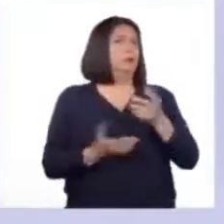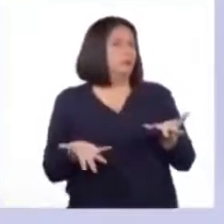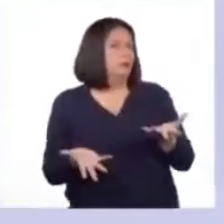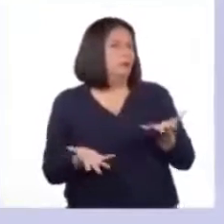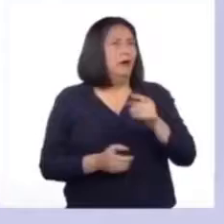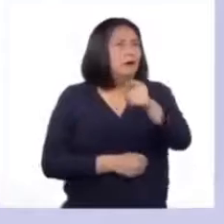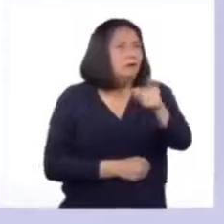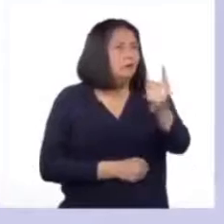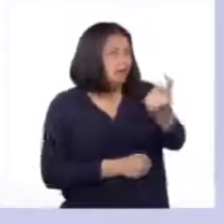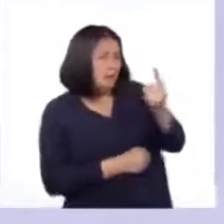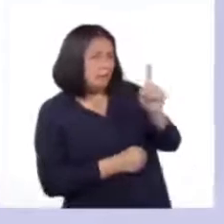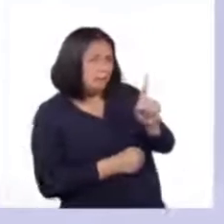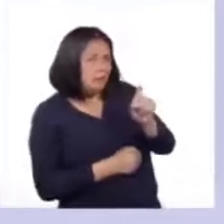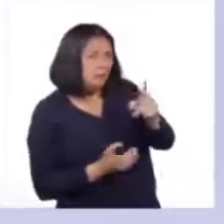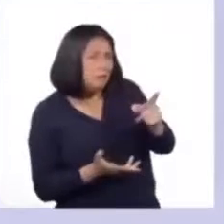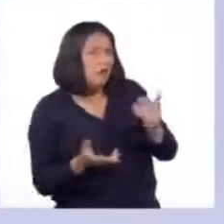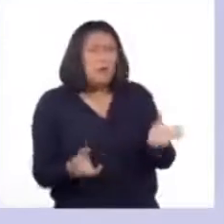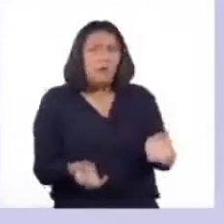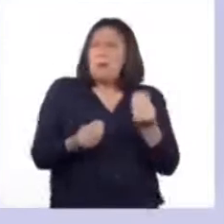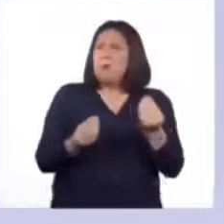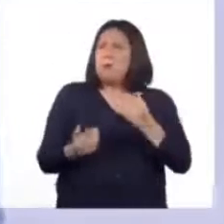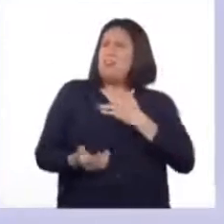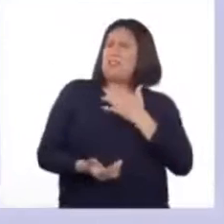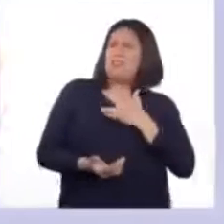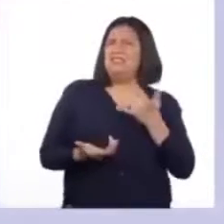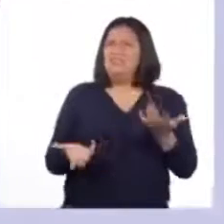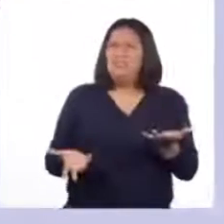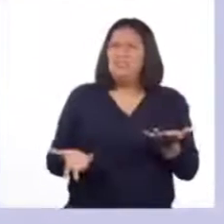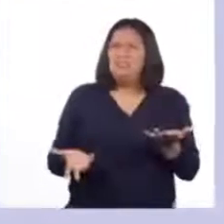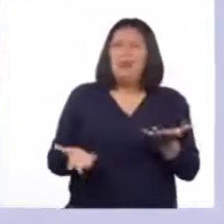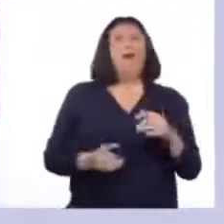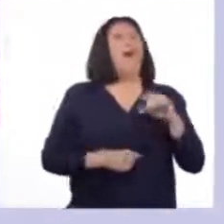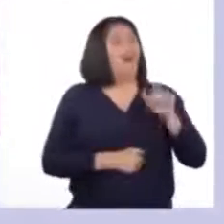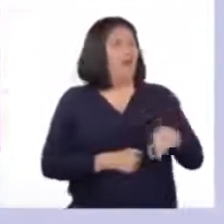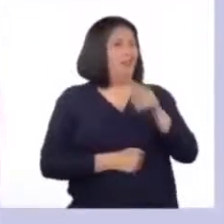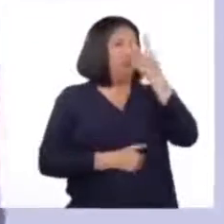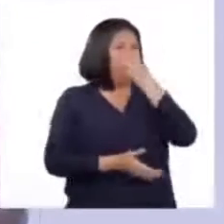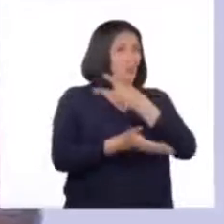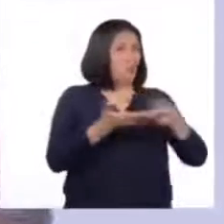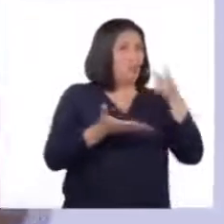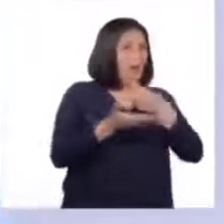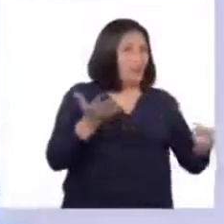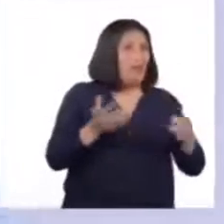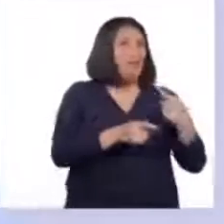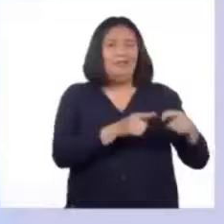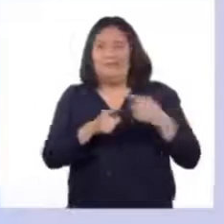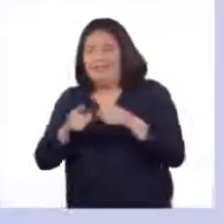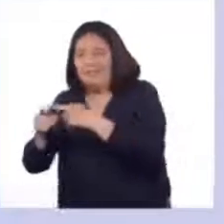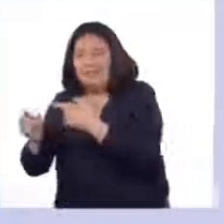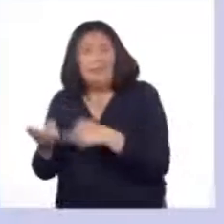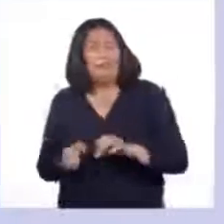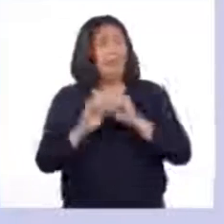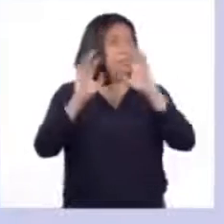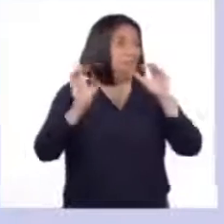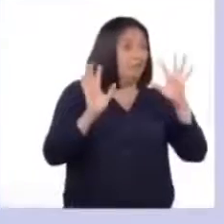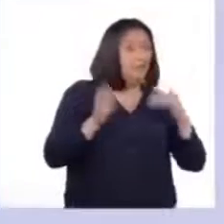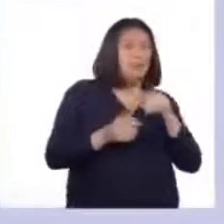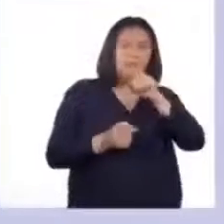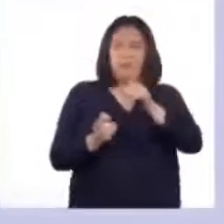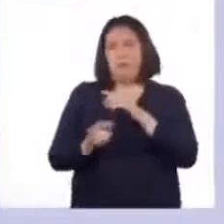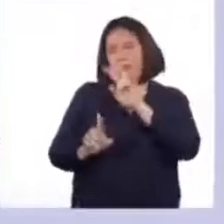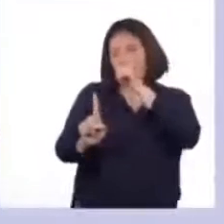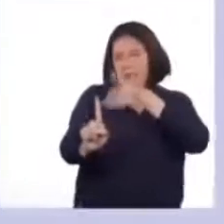¿Se han preguntado por qué se sienten así? Durante estas dos semanas de actividades irás reconociendo los cambios